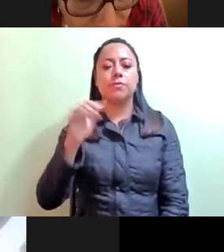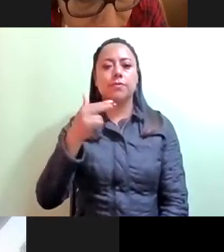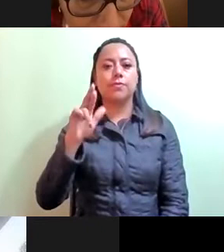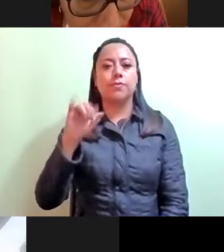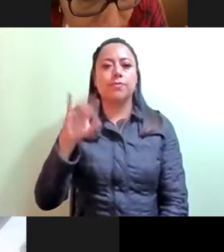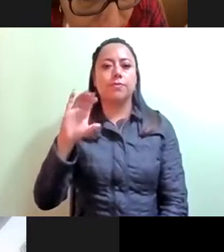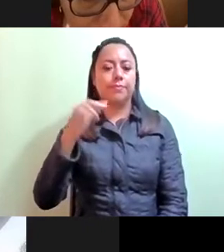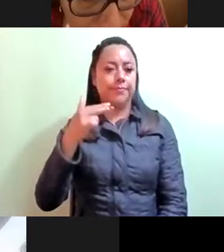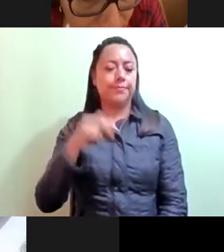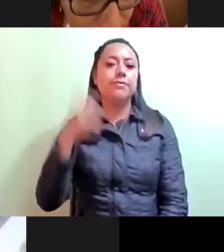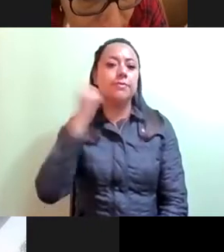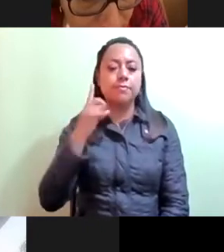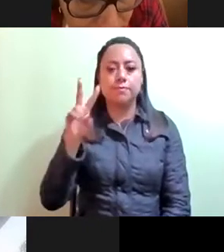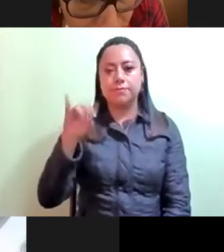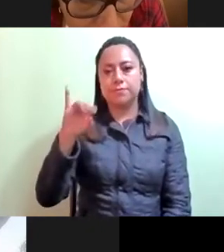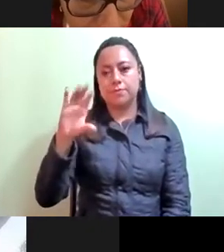Diputado Víctor Hugo Lobo Romano.